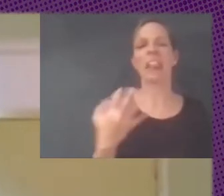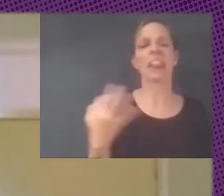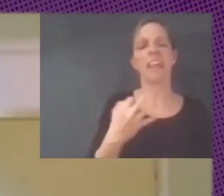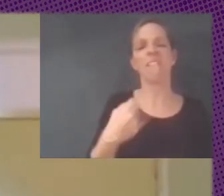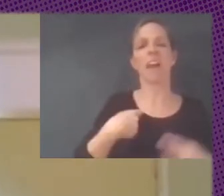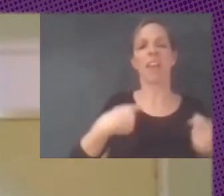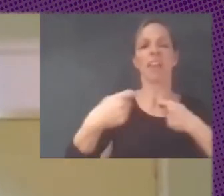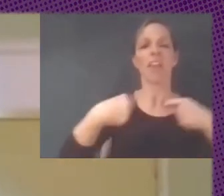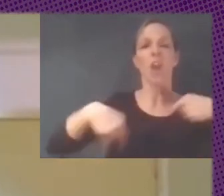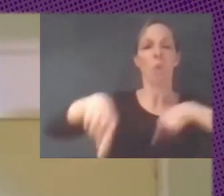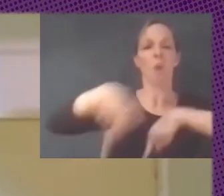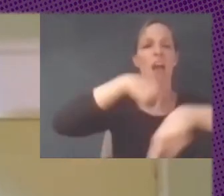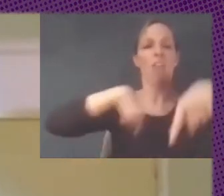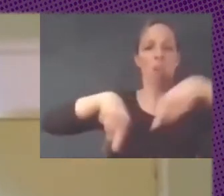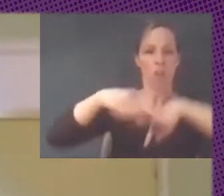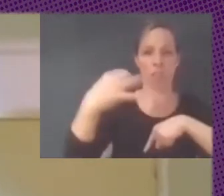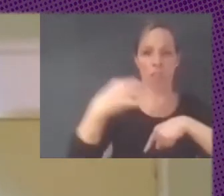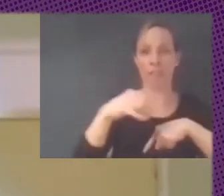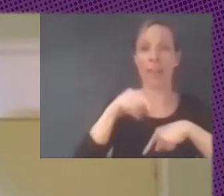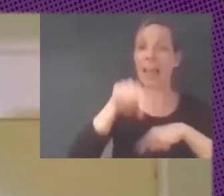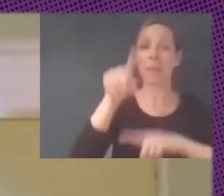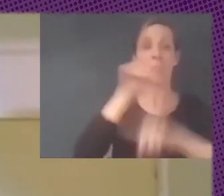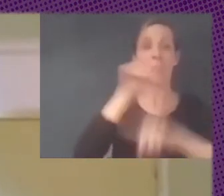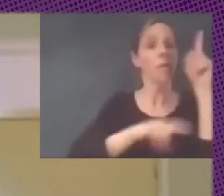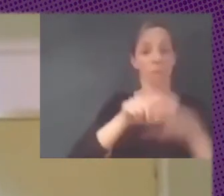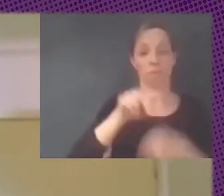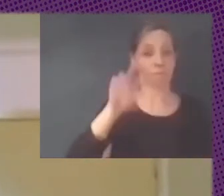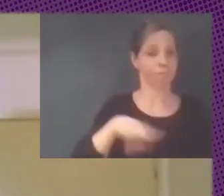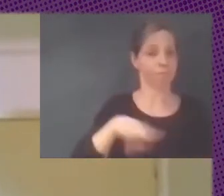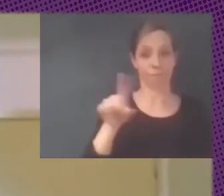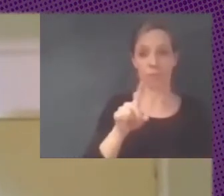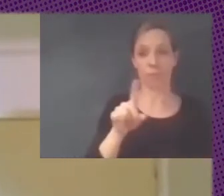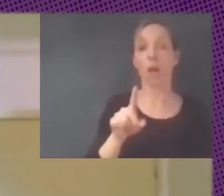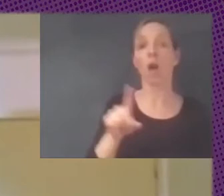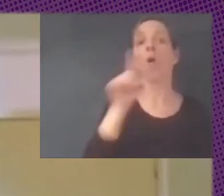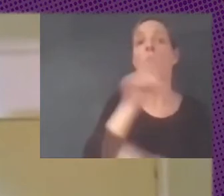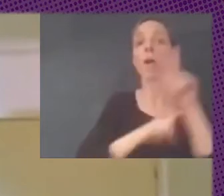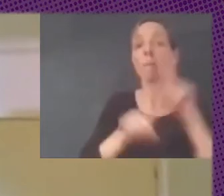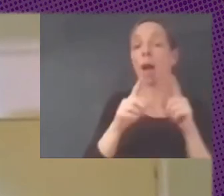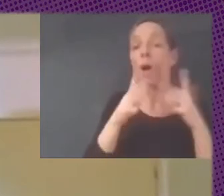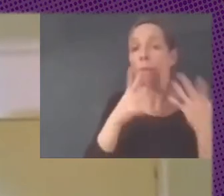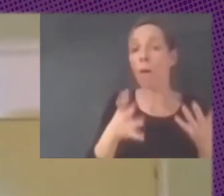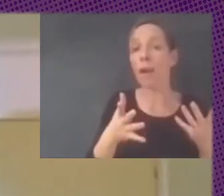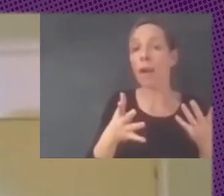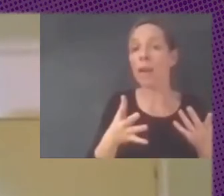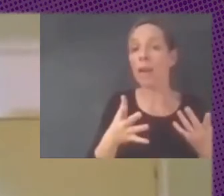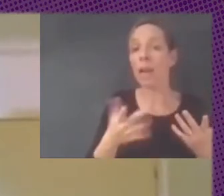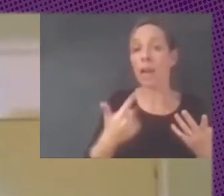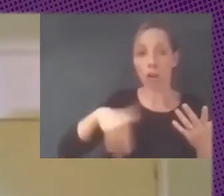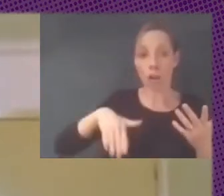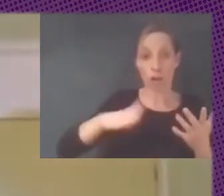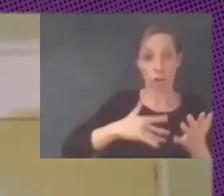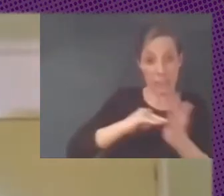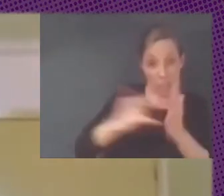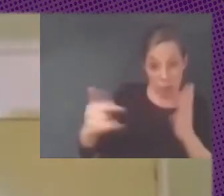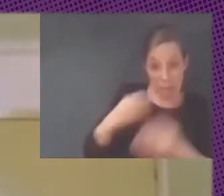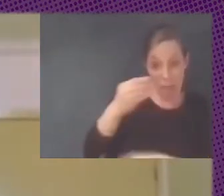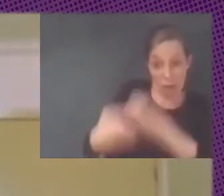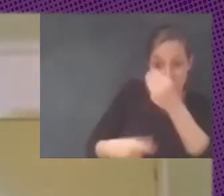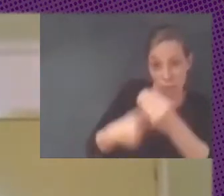esto no es el problema lo problema es que nosotros hoy no podemos elegir la tecnología que usamos